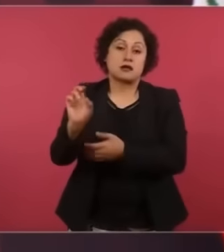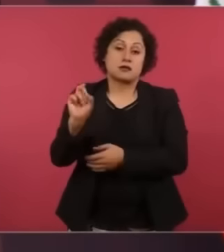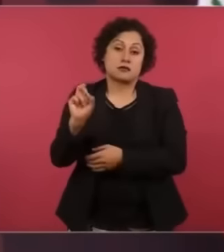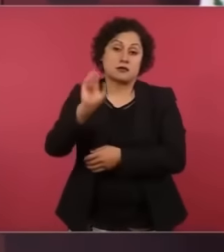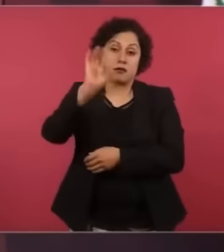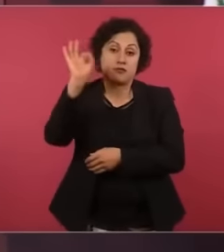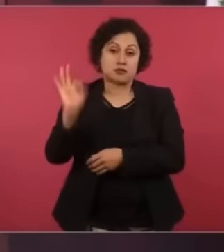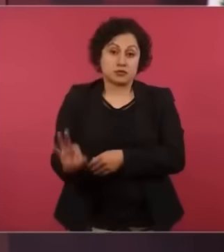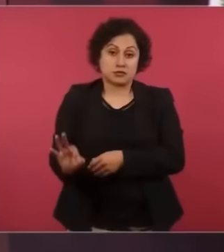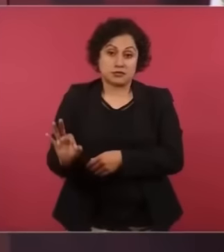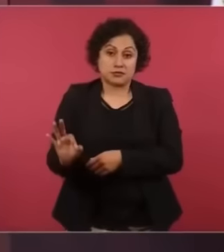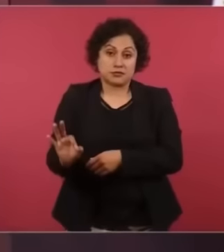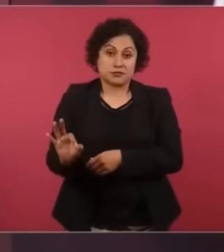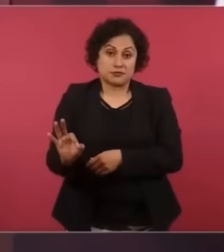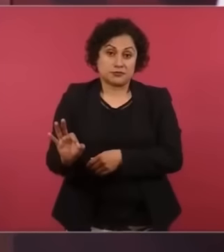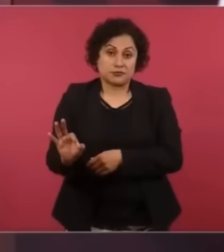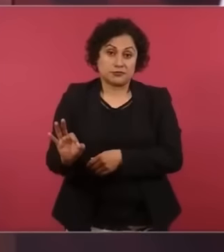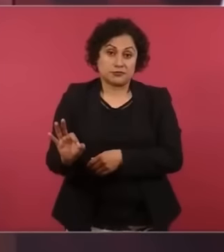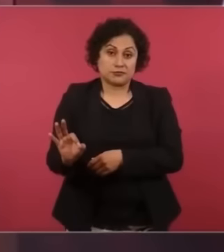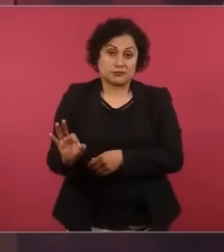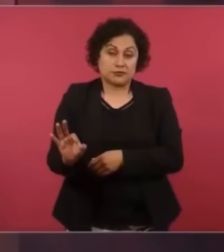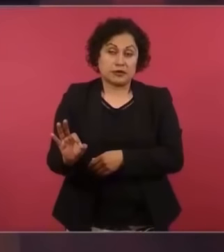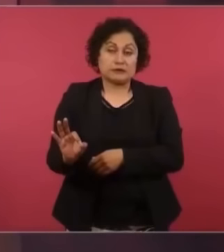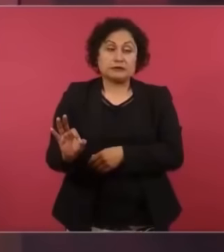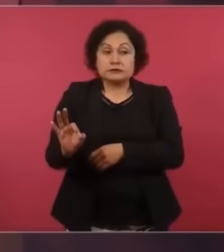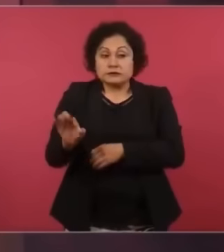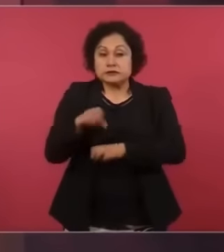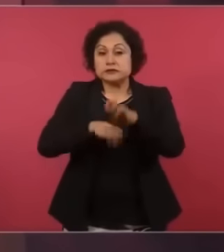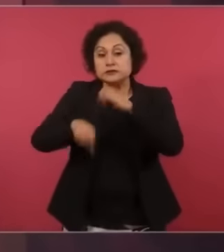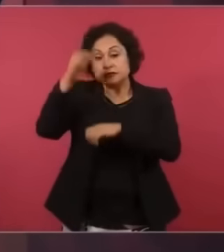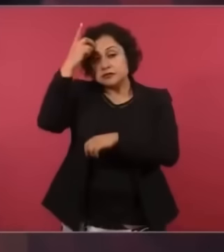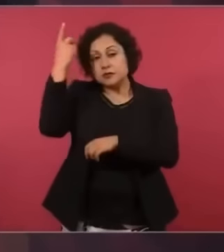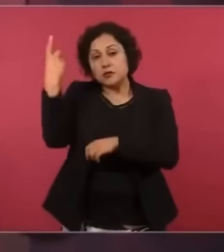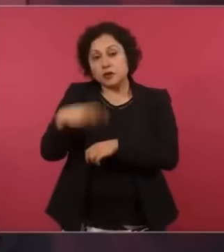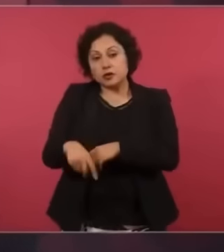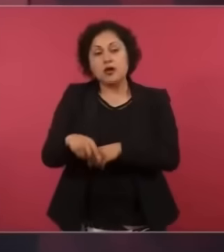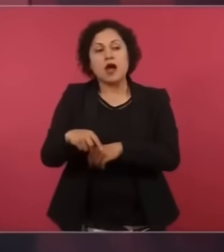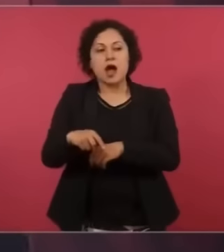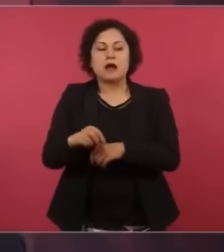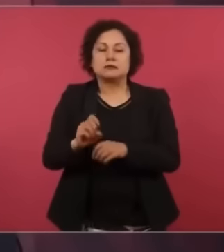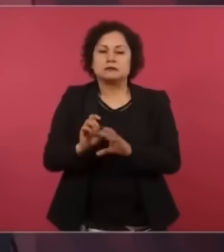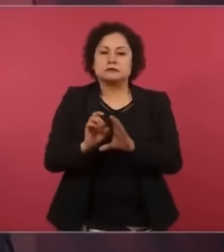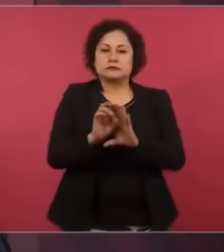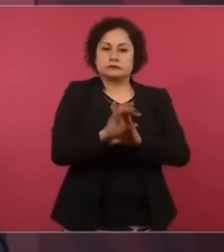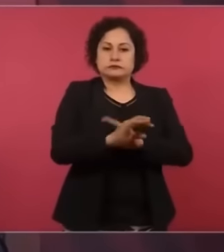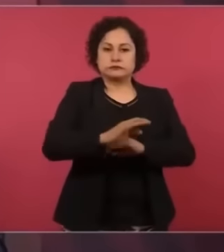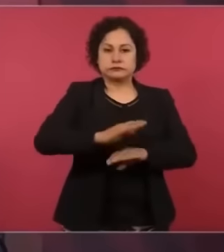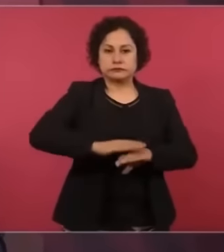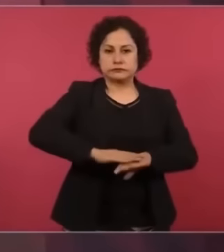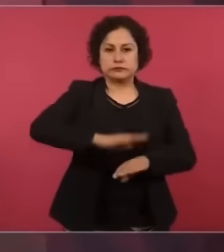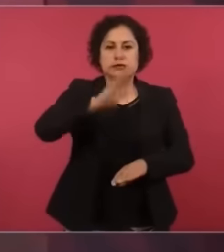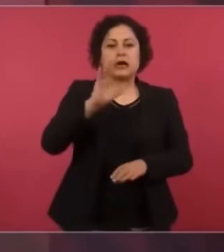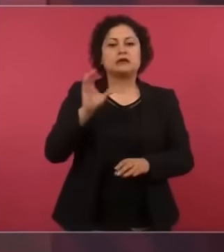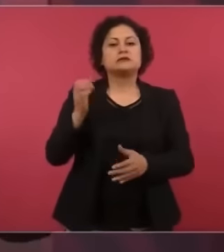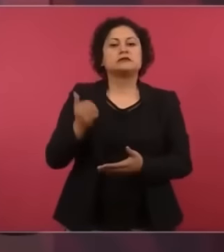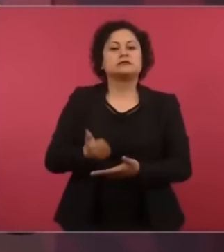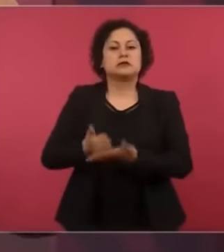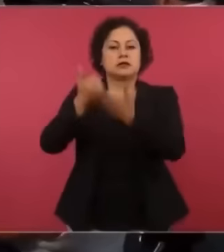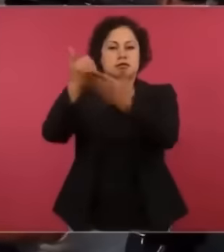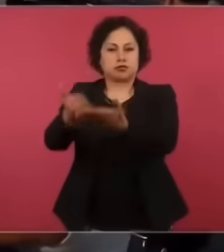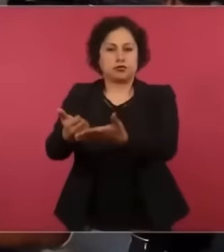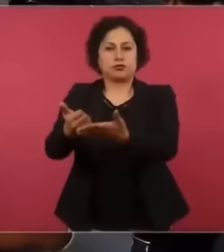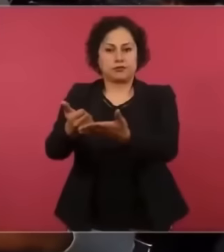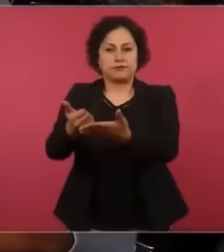Entonces, esto ha permitido aumentar, van a recibir